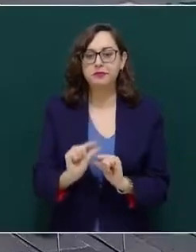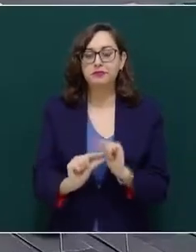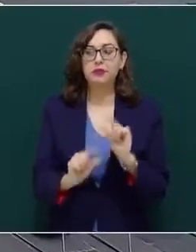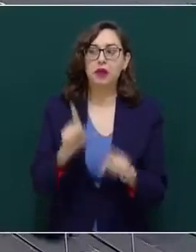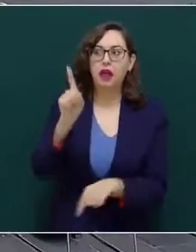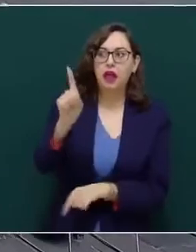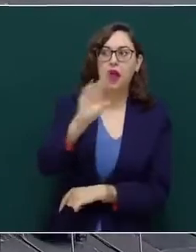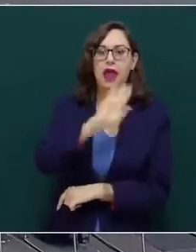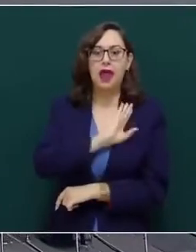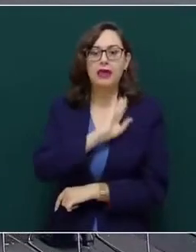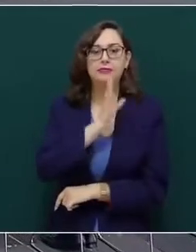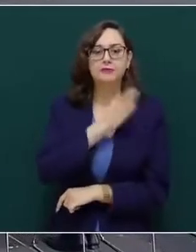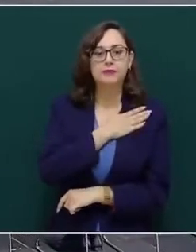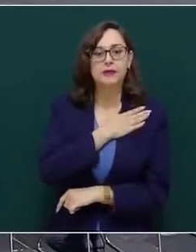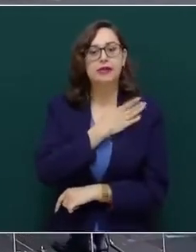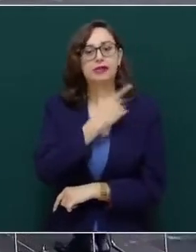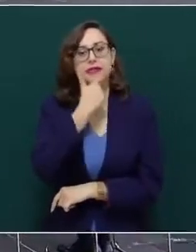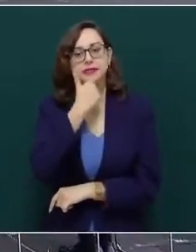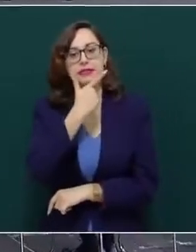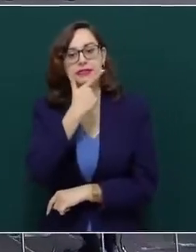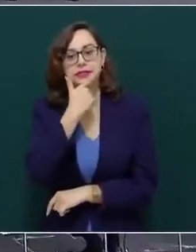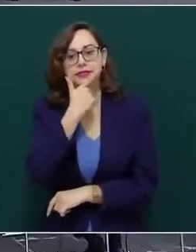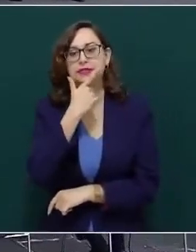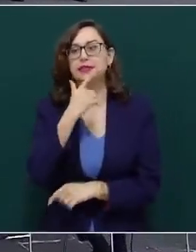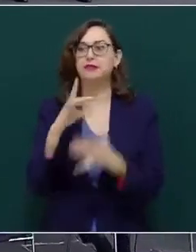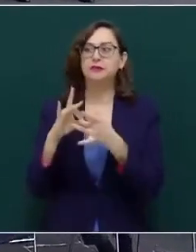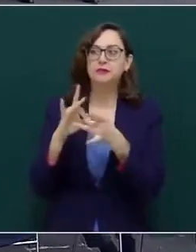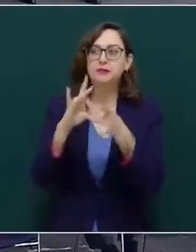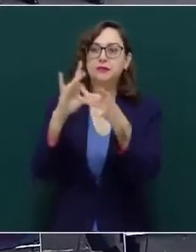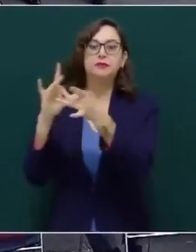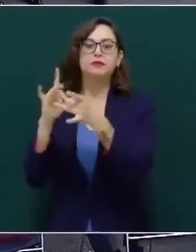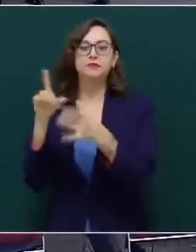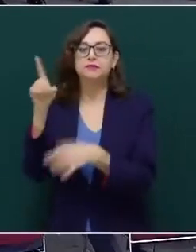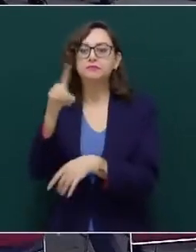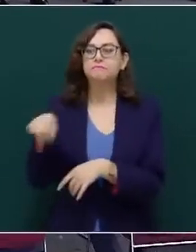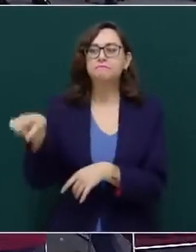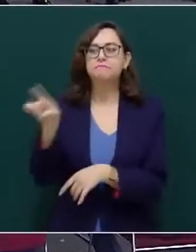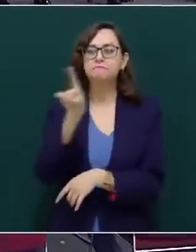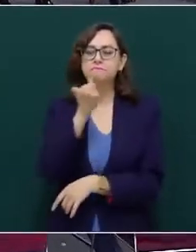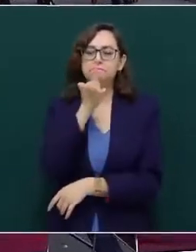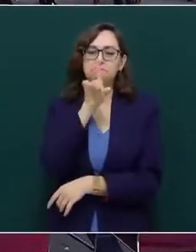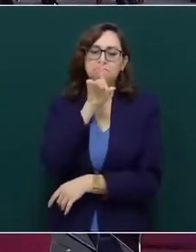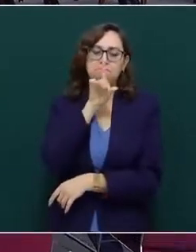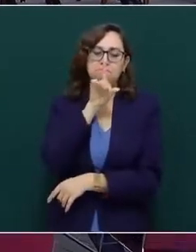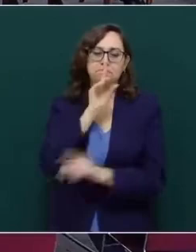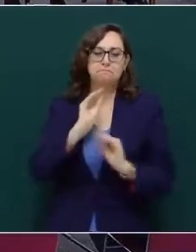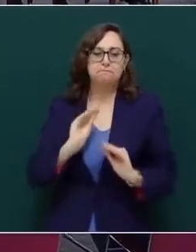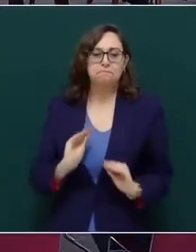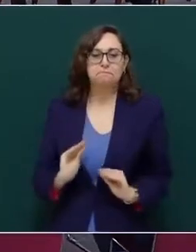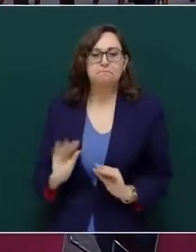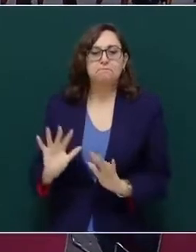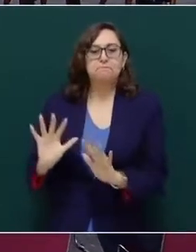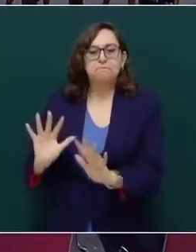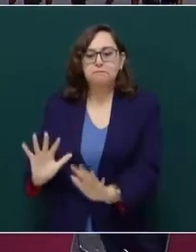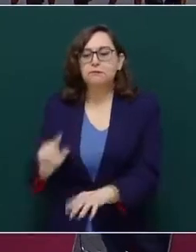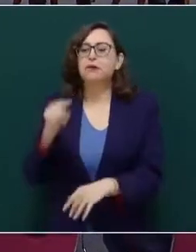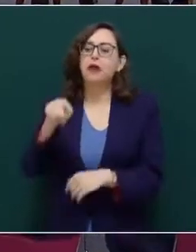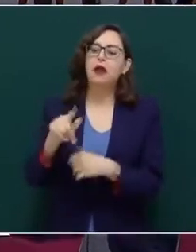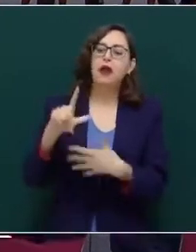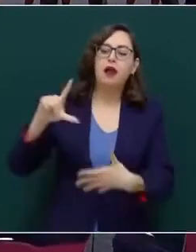España, Gran Bretaña, la Santa Alianza, sin obstaculizar la descolonización